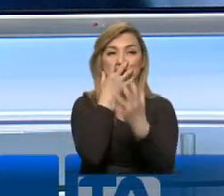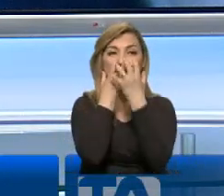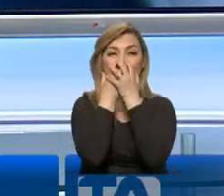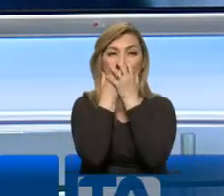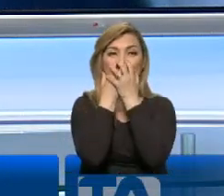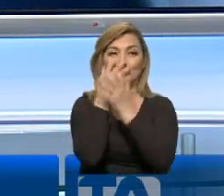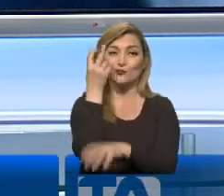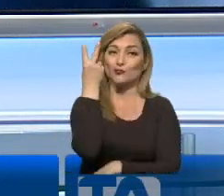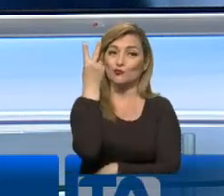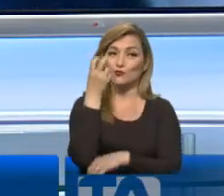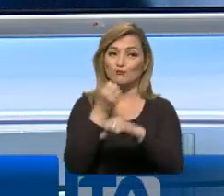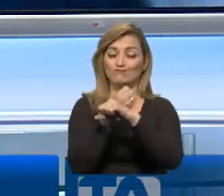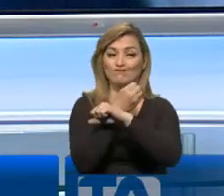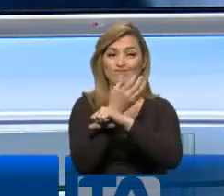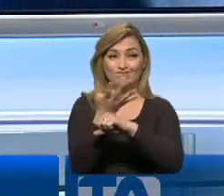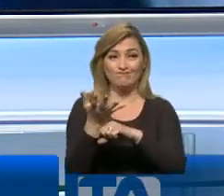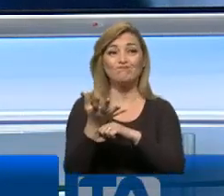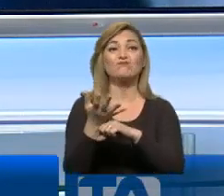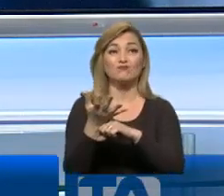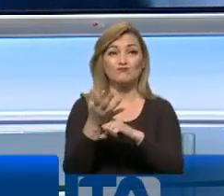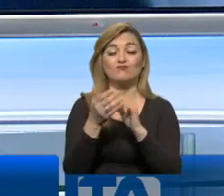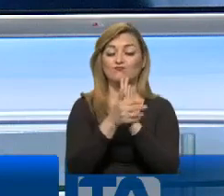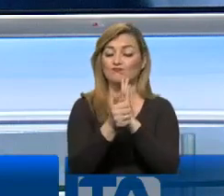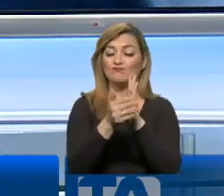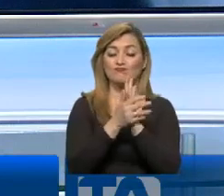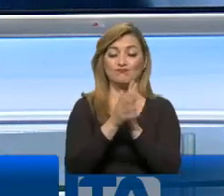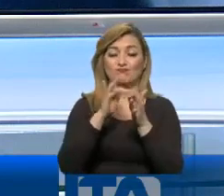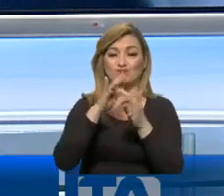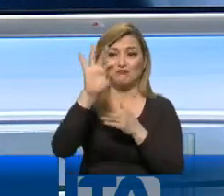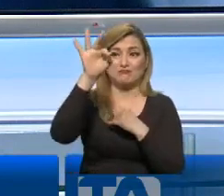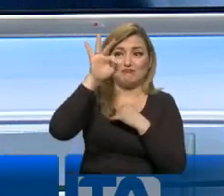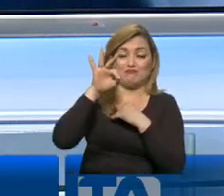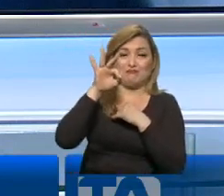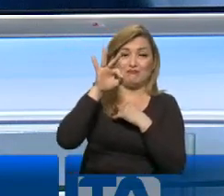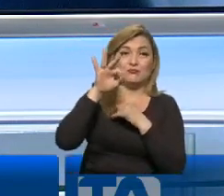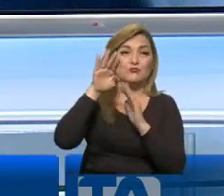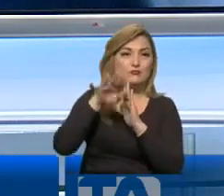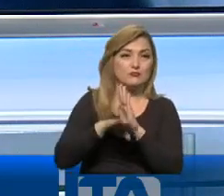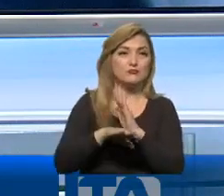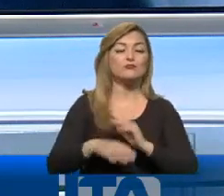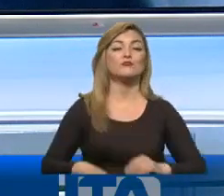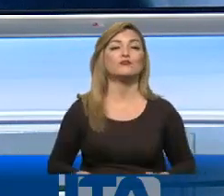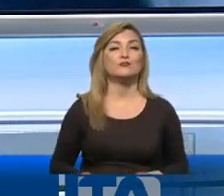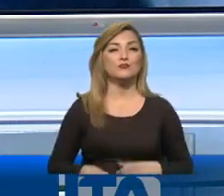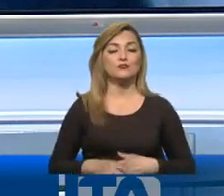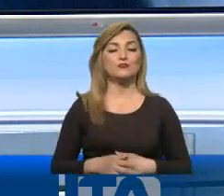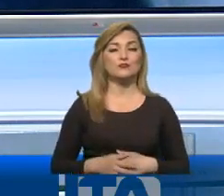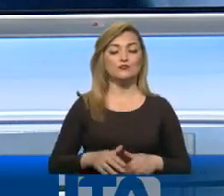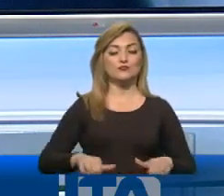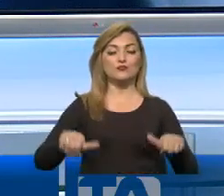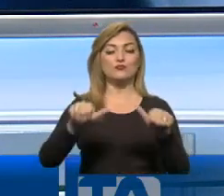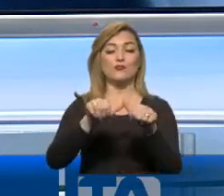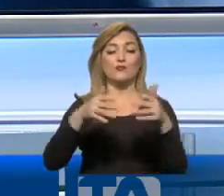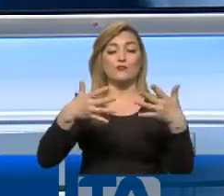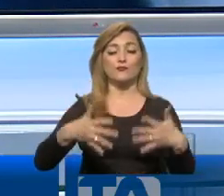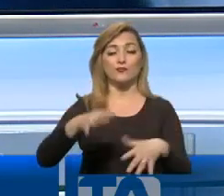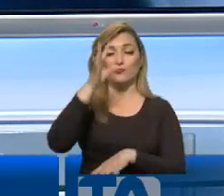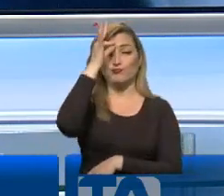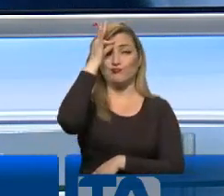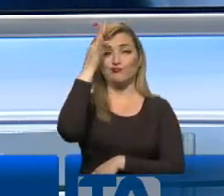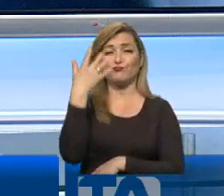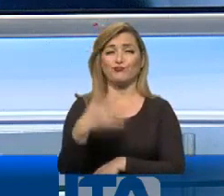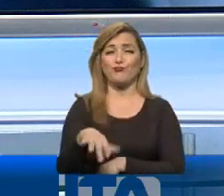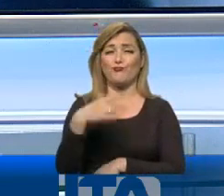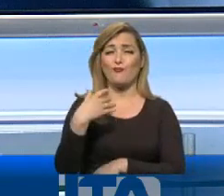recomendación que dan los expertos para reducir el riesgo de contagios de COVID-19 durante el feriado. Las áreas de cuidados intensivos siguen al